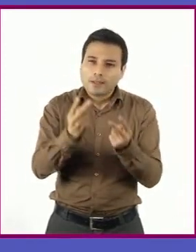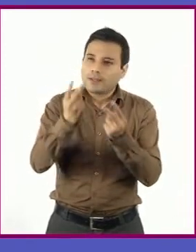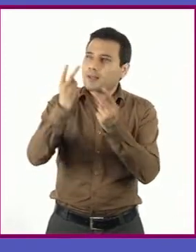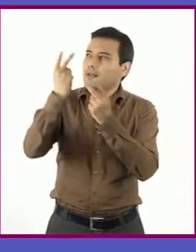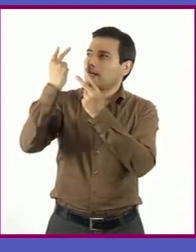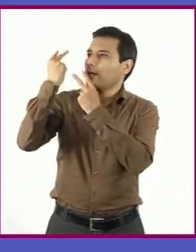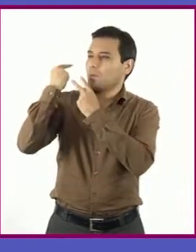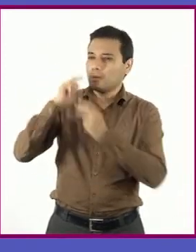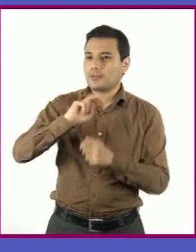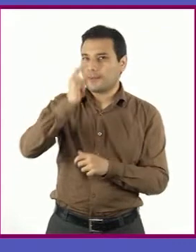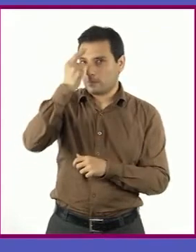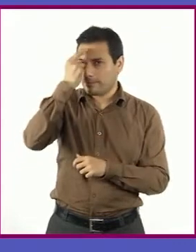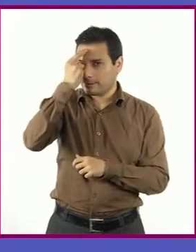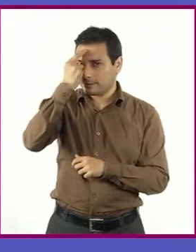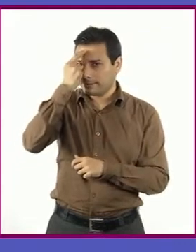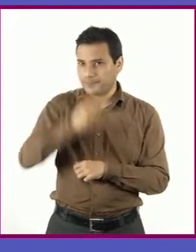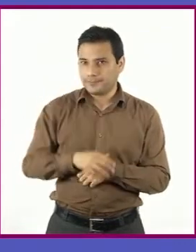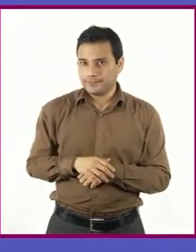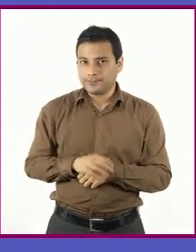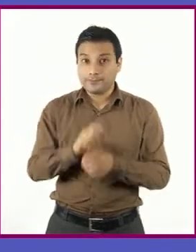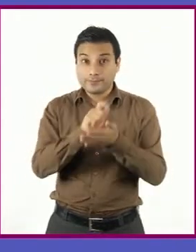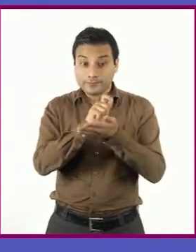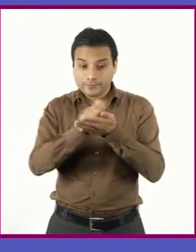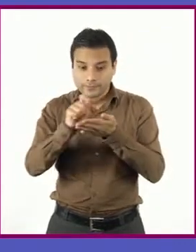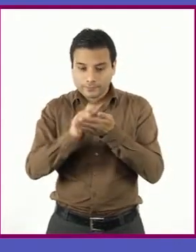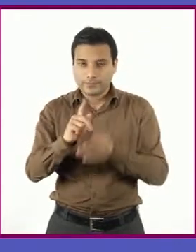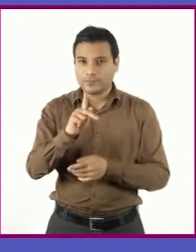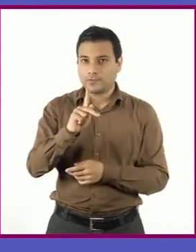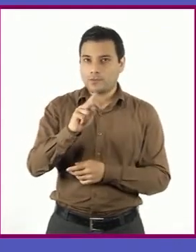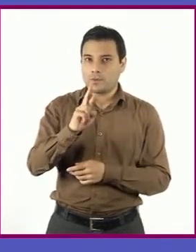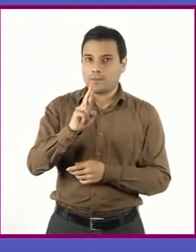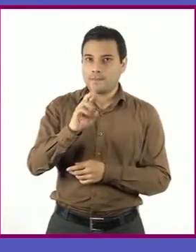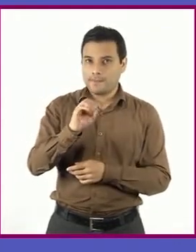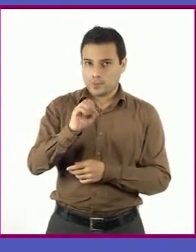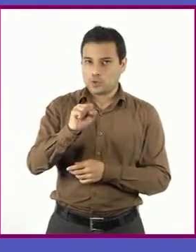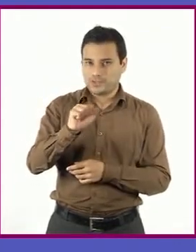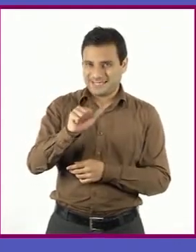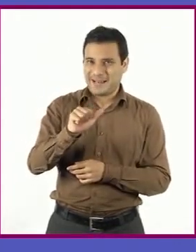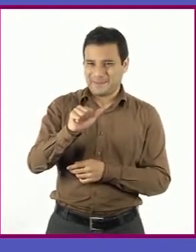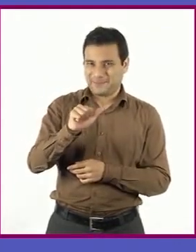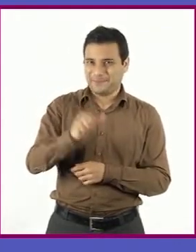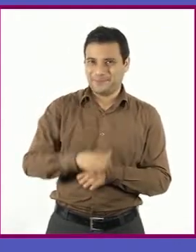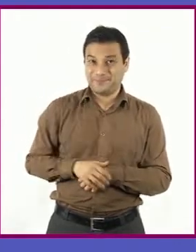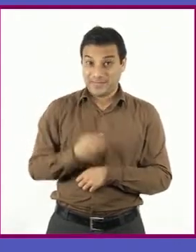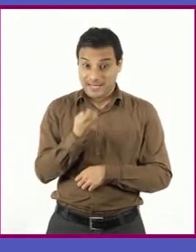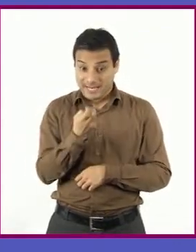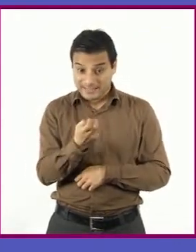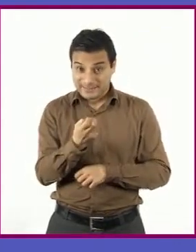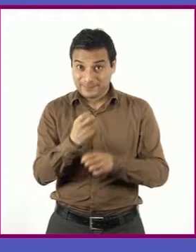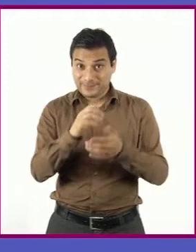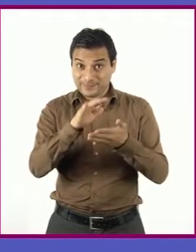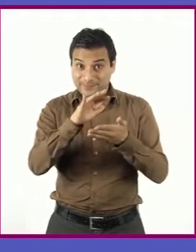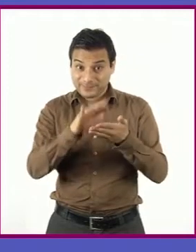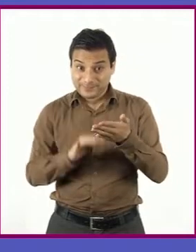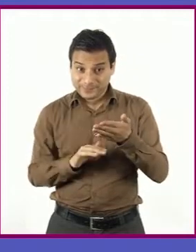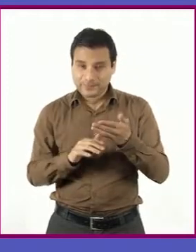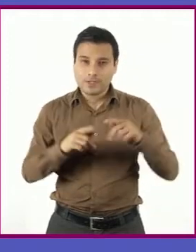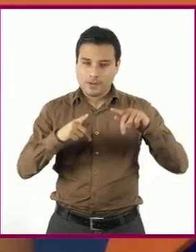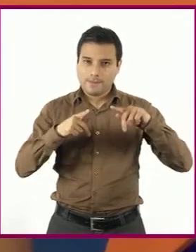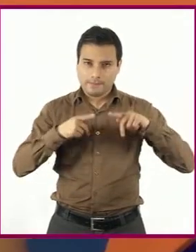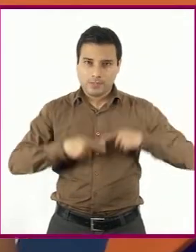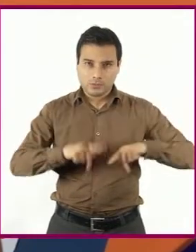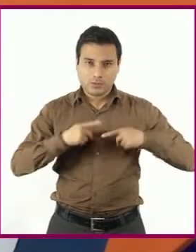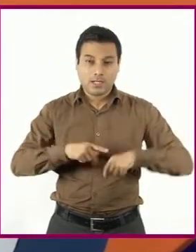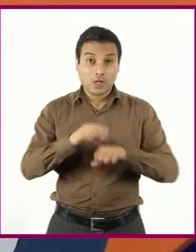además de estar escrito en prosa. En este texto, una persona real da cuenta de su